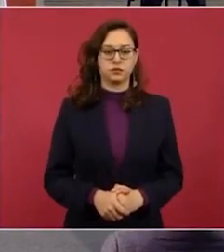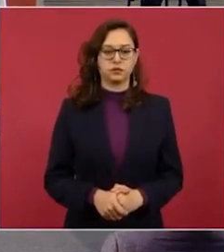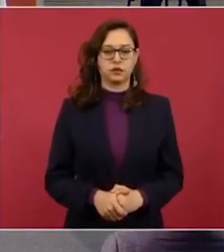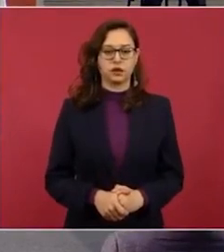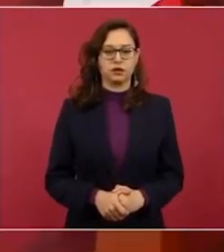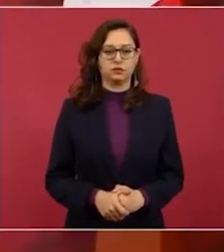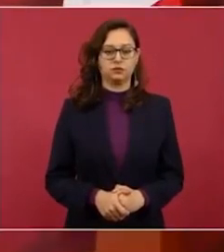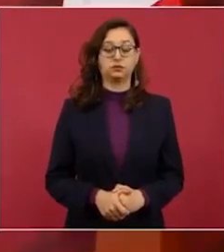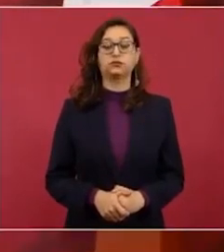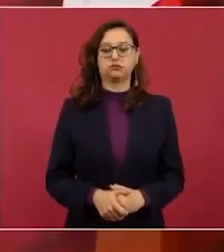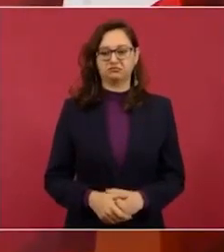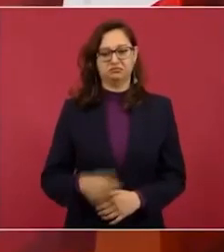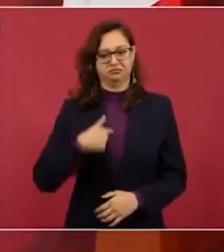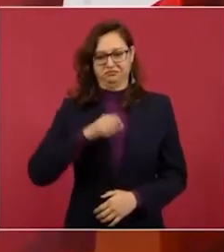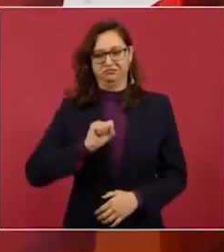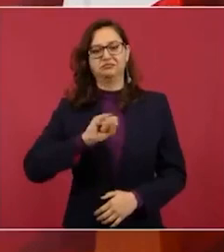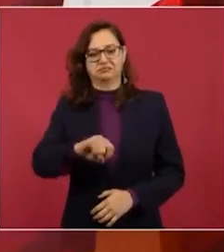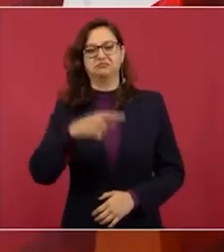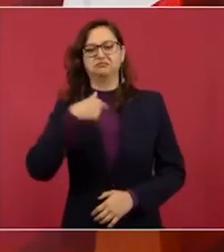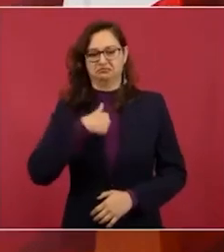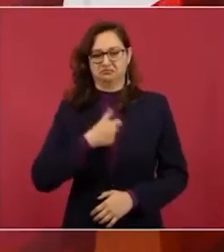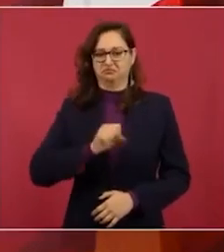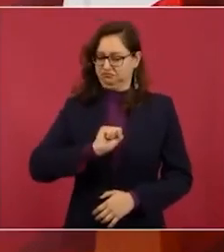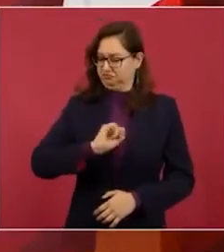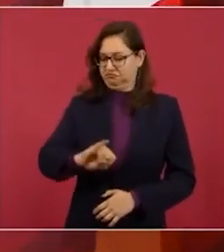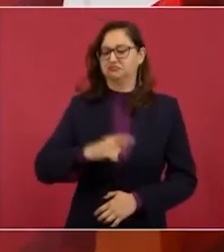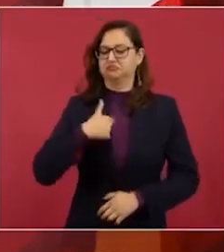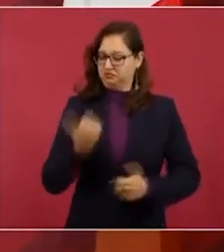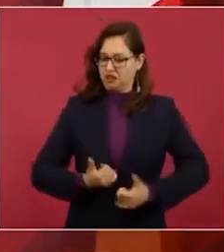Claro que soy agitador de conciencia.